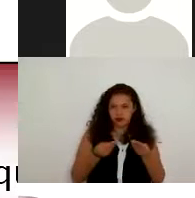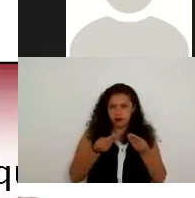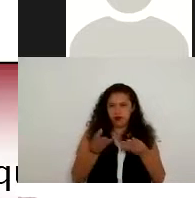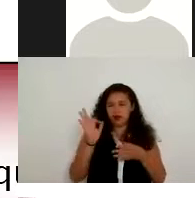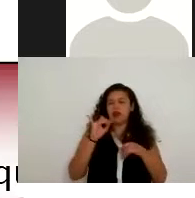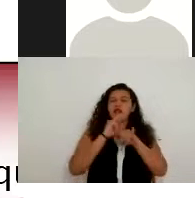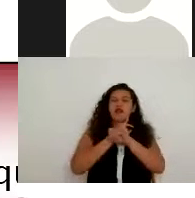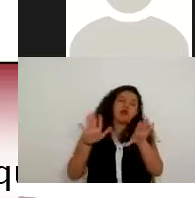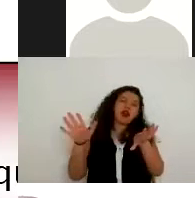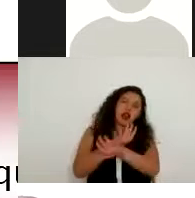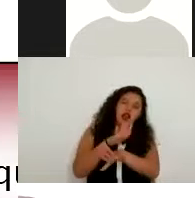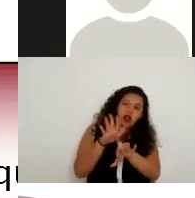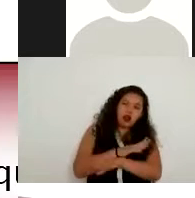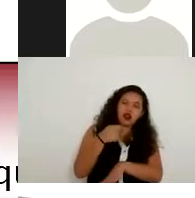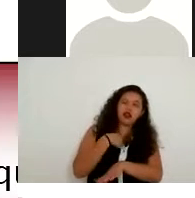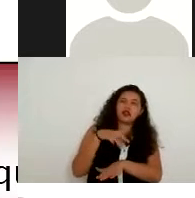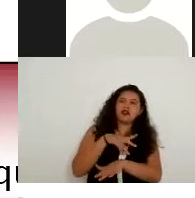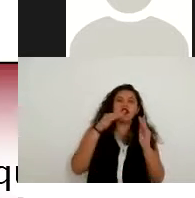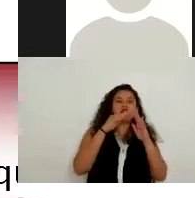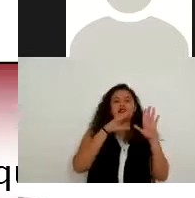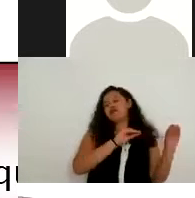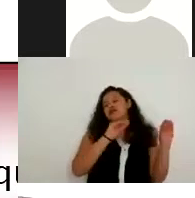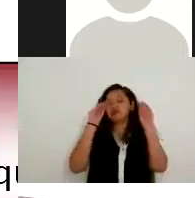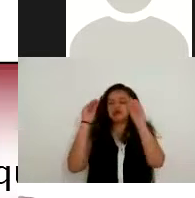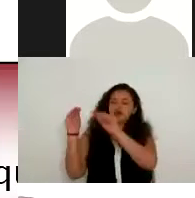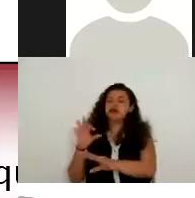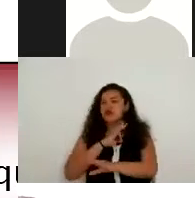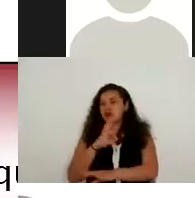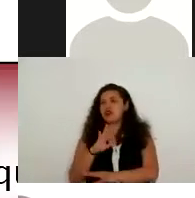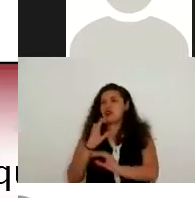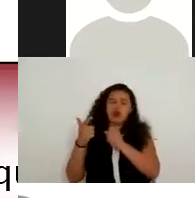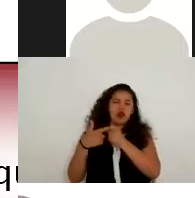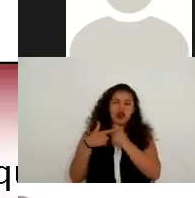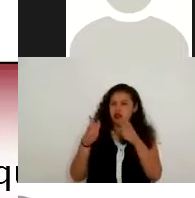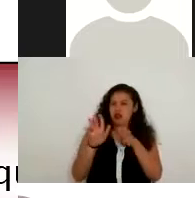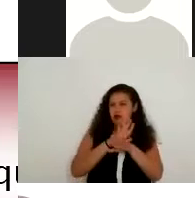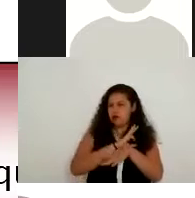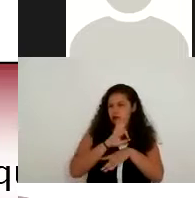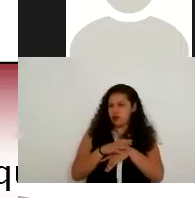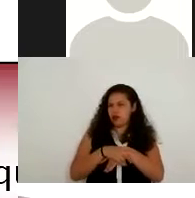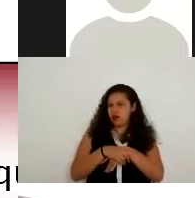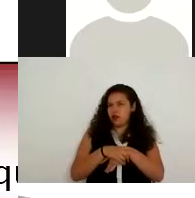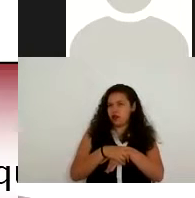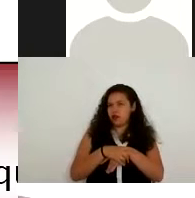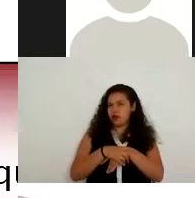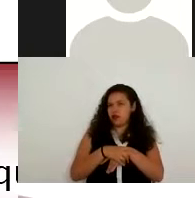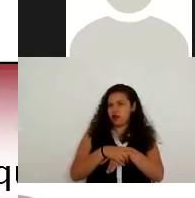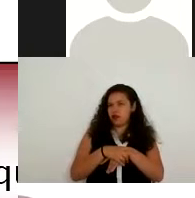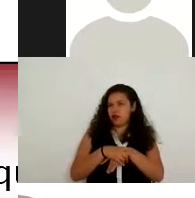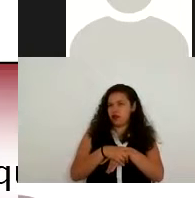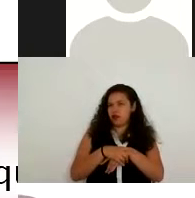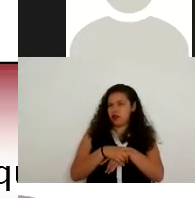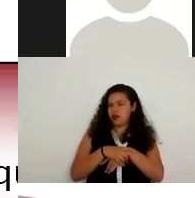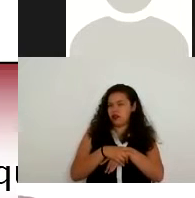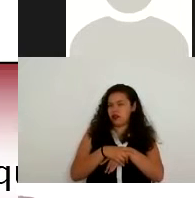yo puedo cambiar de domicilio puedo cambiar el número telefónico entonces hay quienes ejercen estas solicitudes de rectificación que más